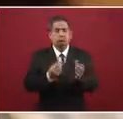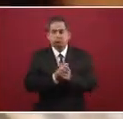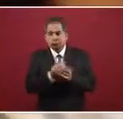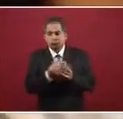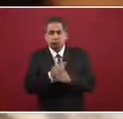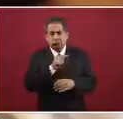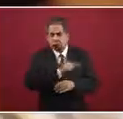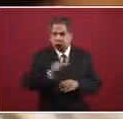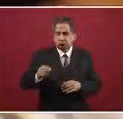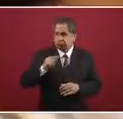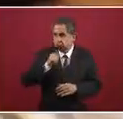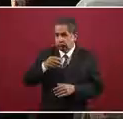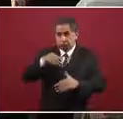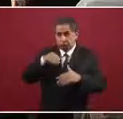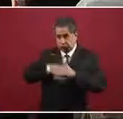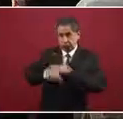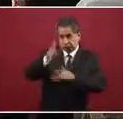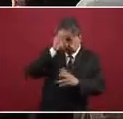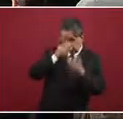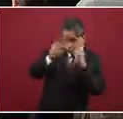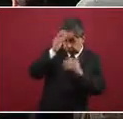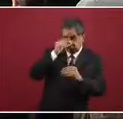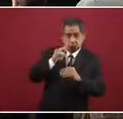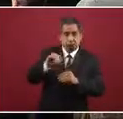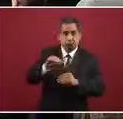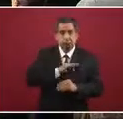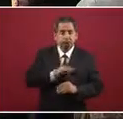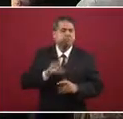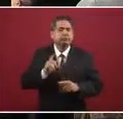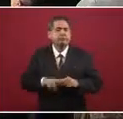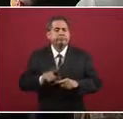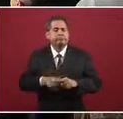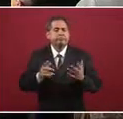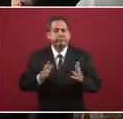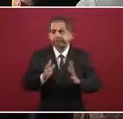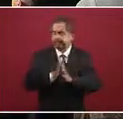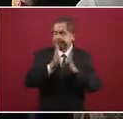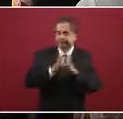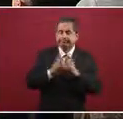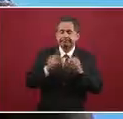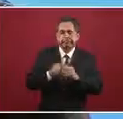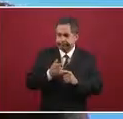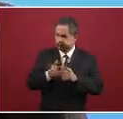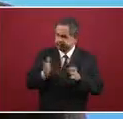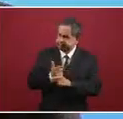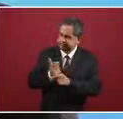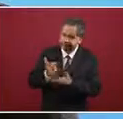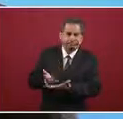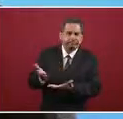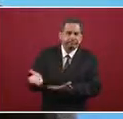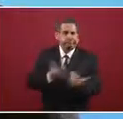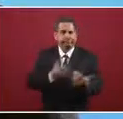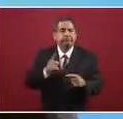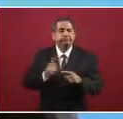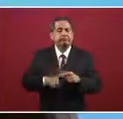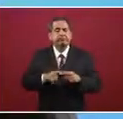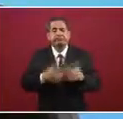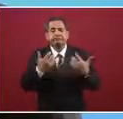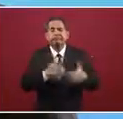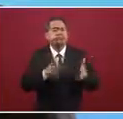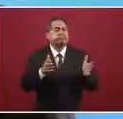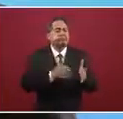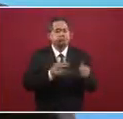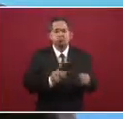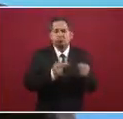reciben a los jóvenes. Sobre todo los que más participan o han venido participando son pequeños